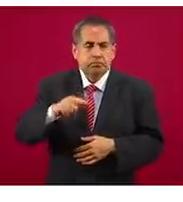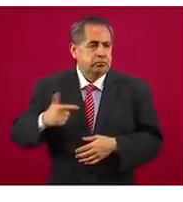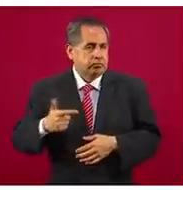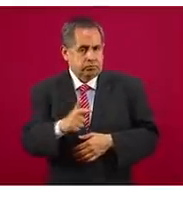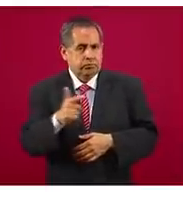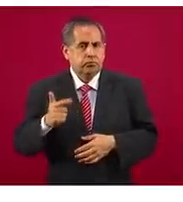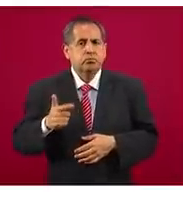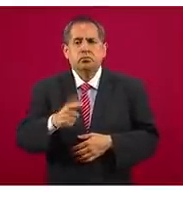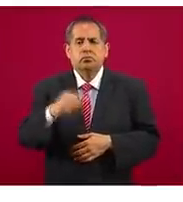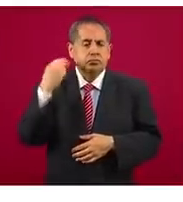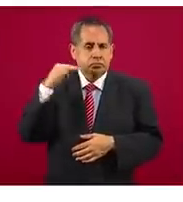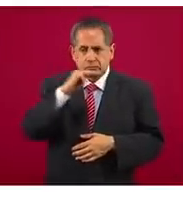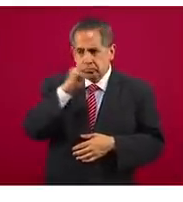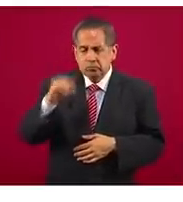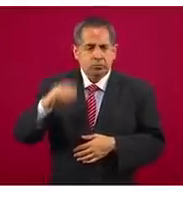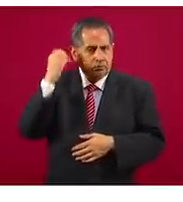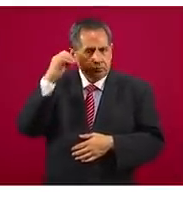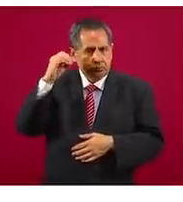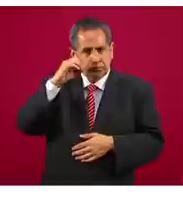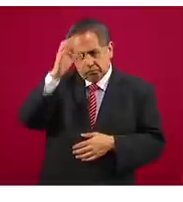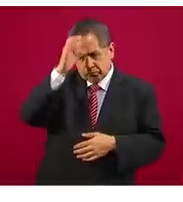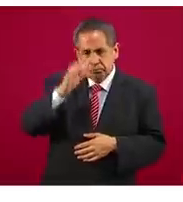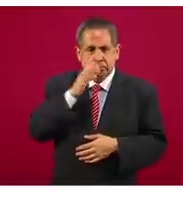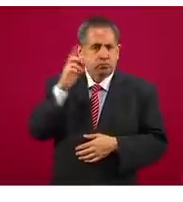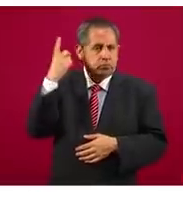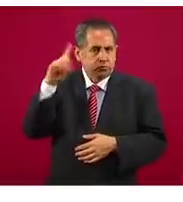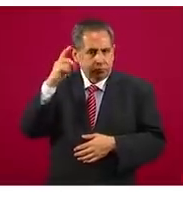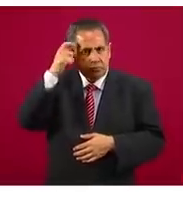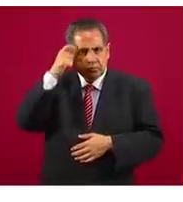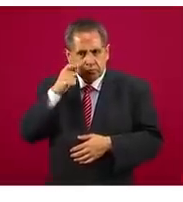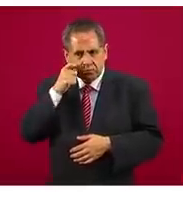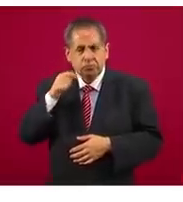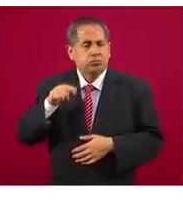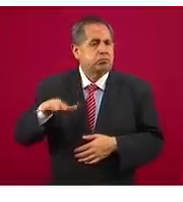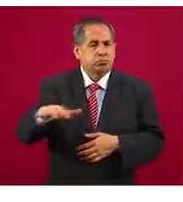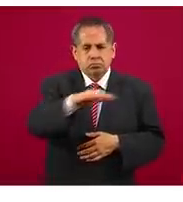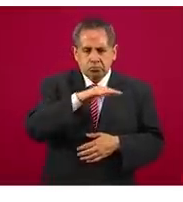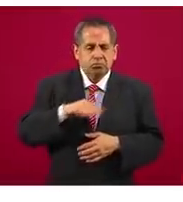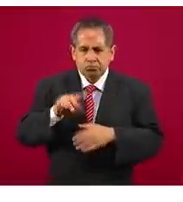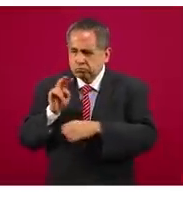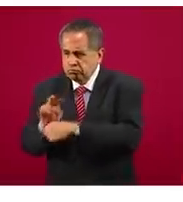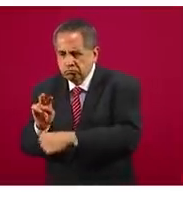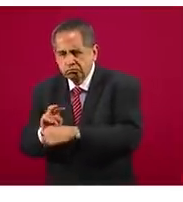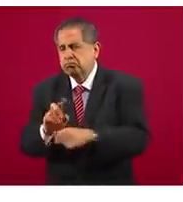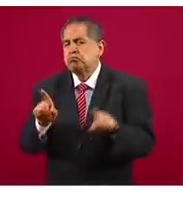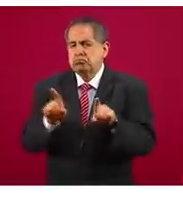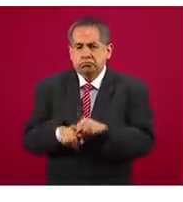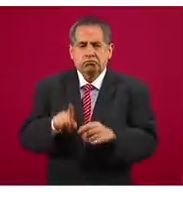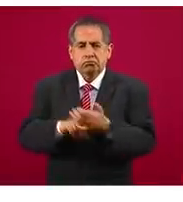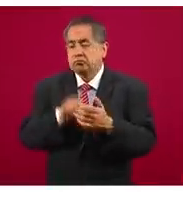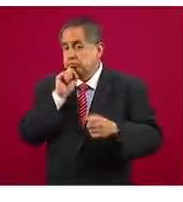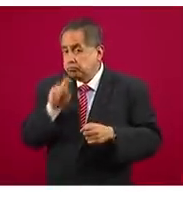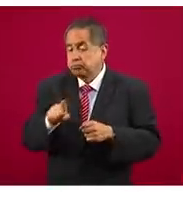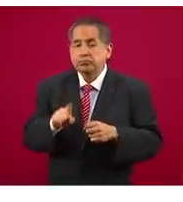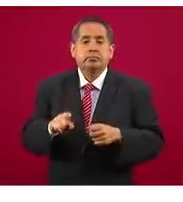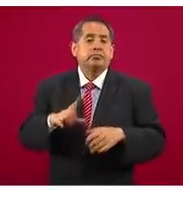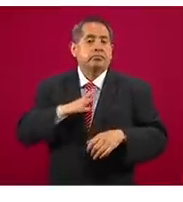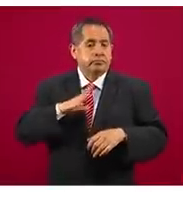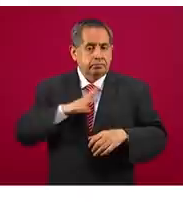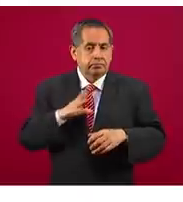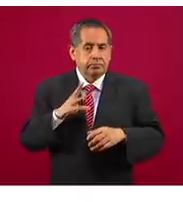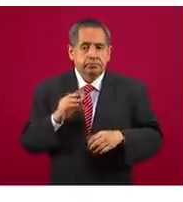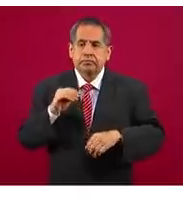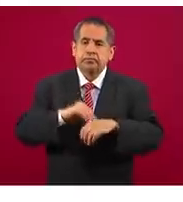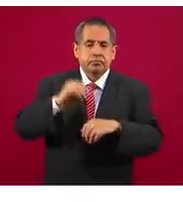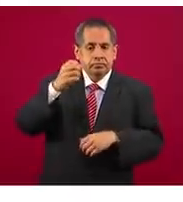Michoacán, Oaxaca, Coahuila, Durango y Guerrero. Adicionalmente, también tenemos personal en